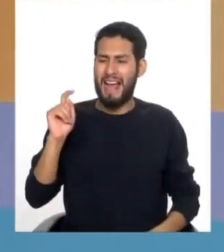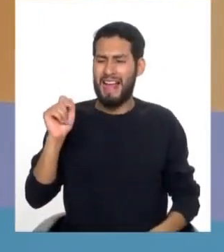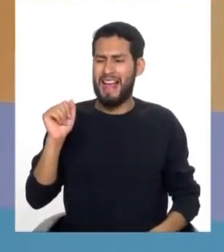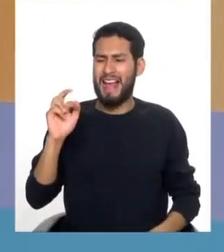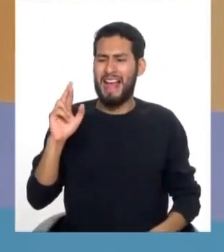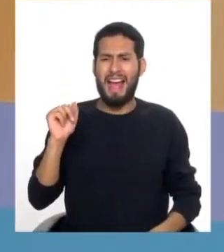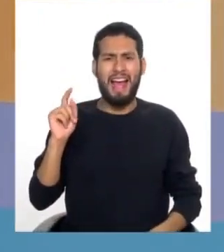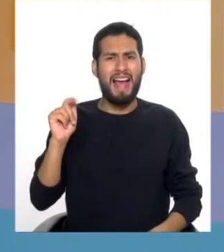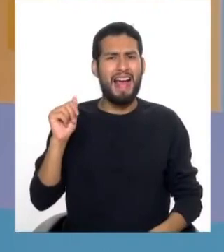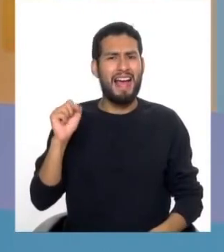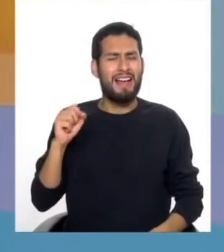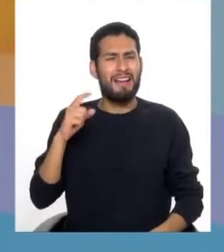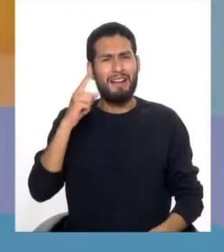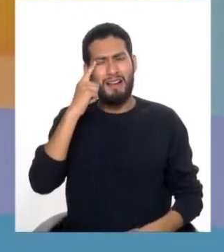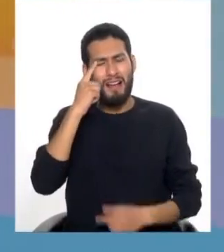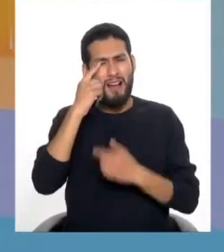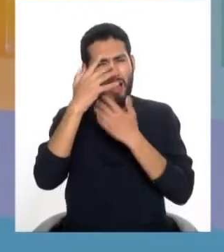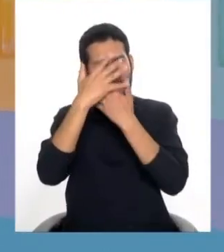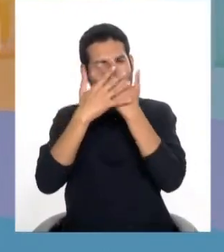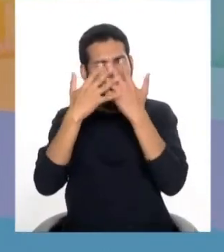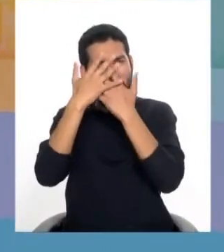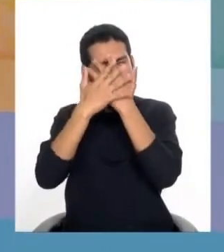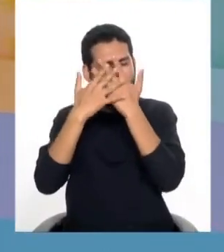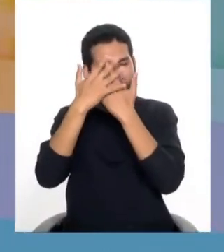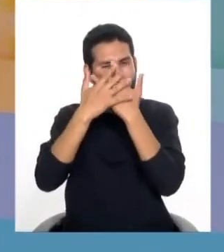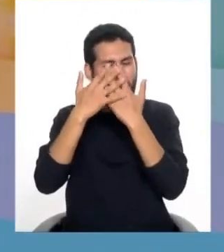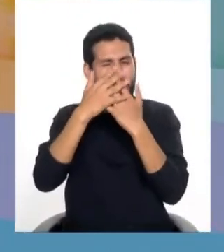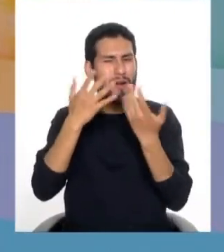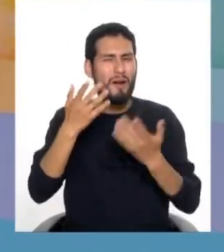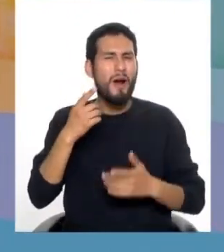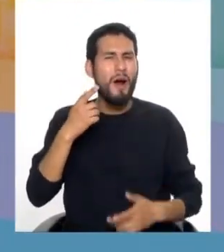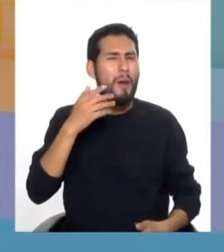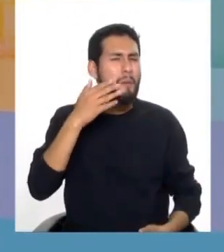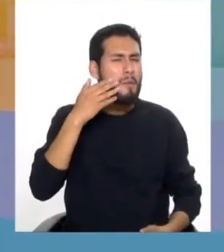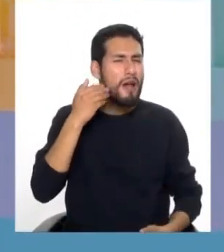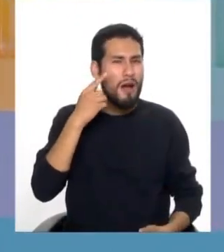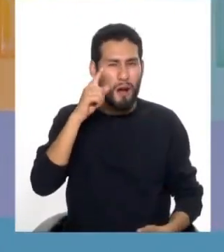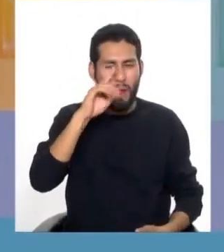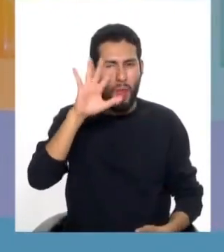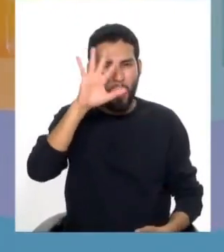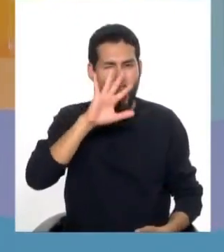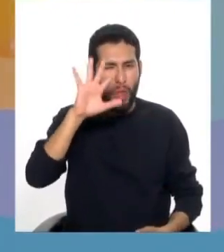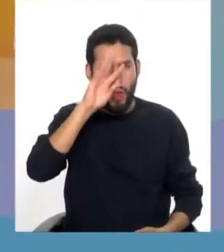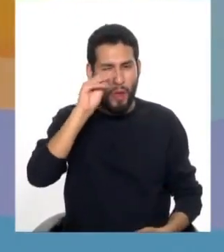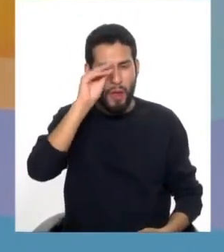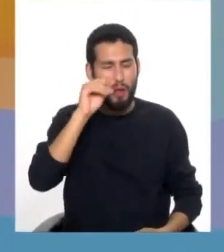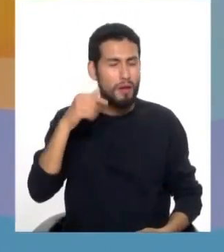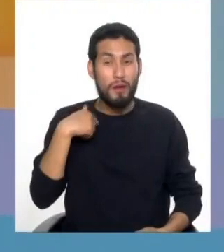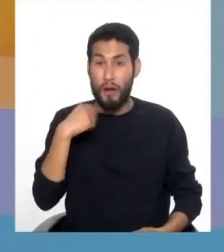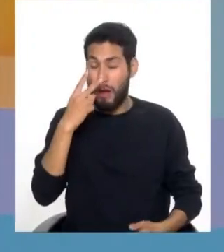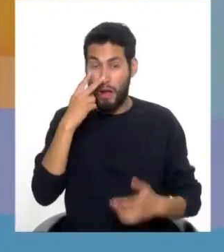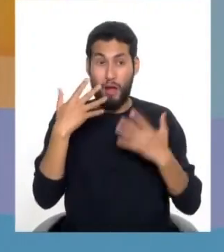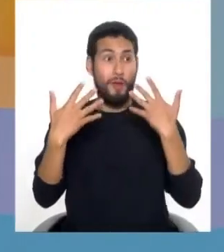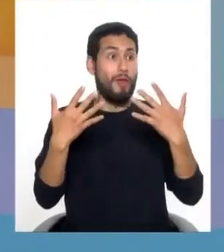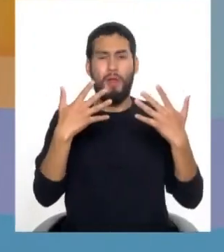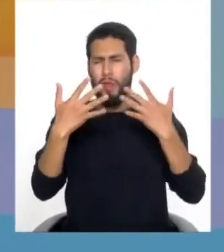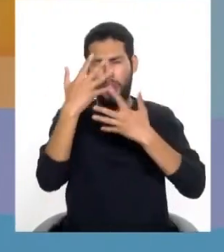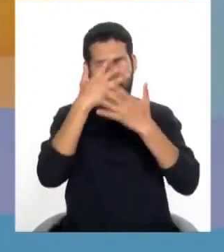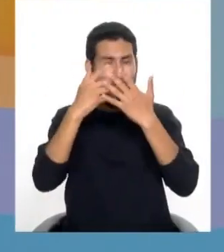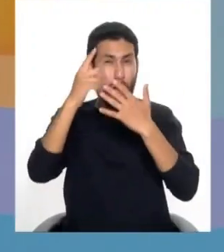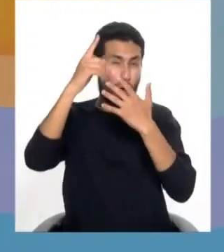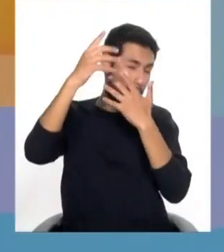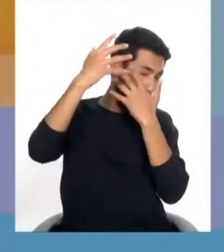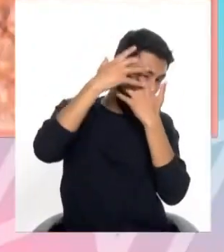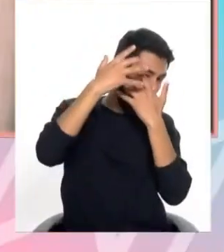repente por ahí nuestra visión está desapareciendo, esos colores ya no los vemos con la misma intensidad, nos fastidia la luz.